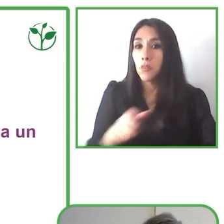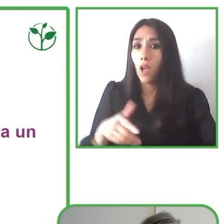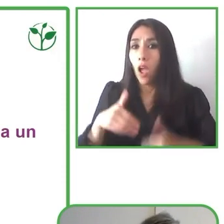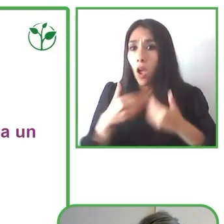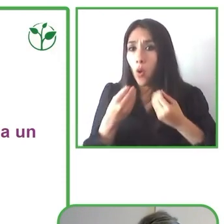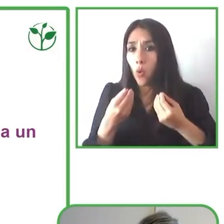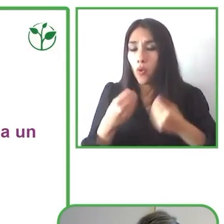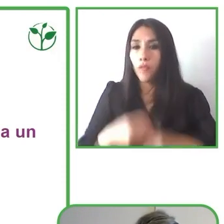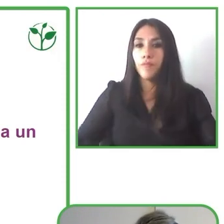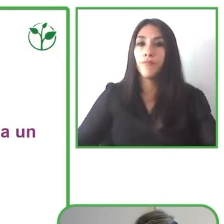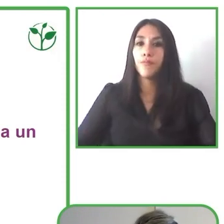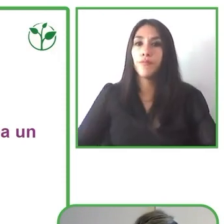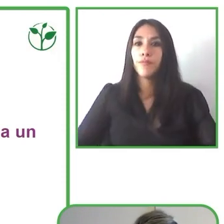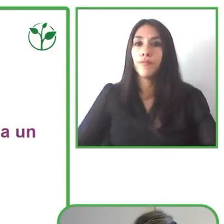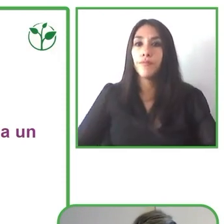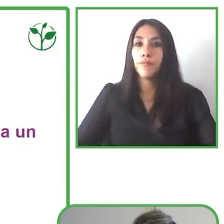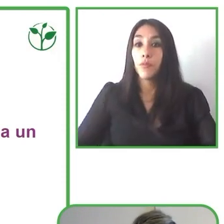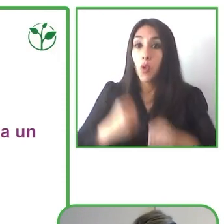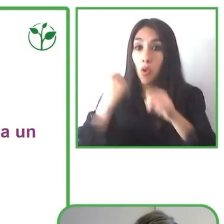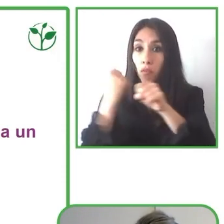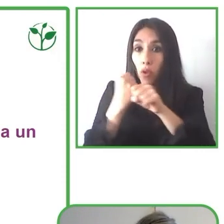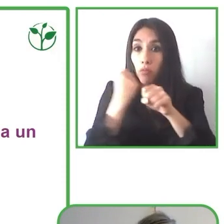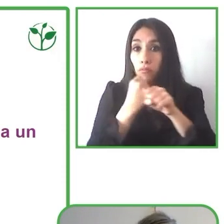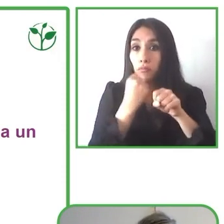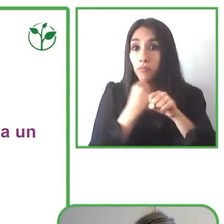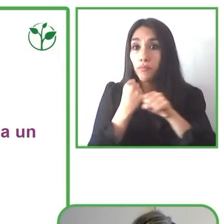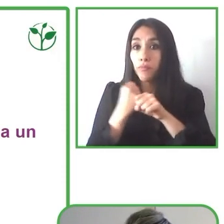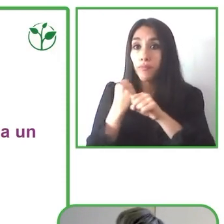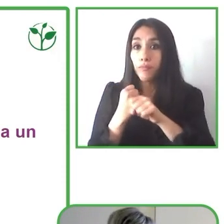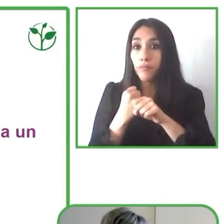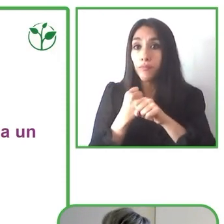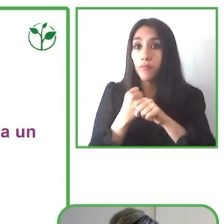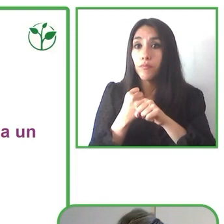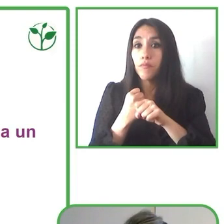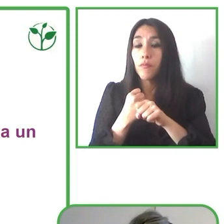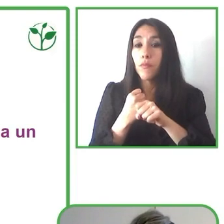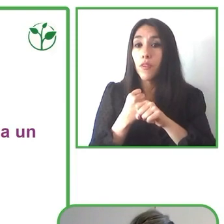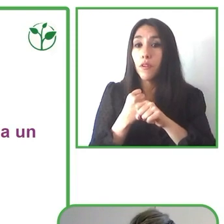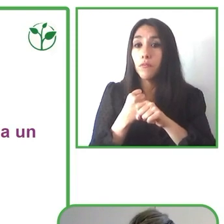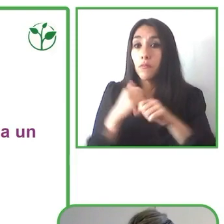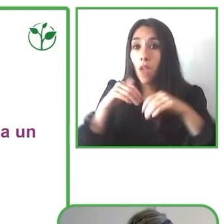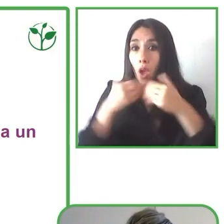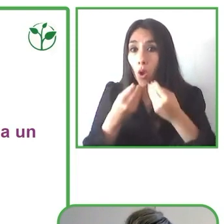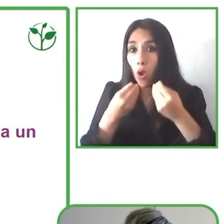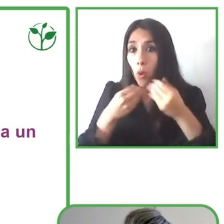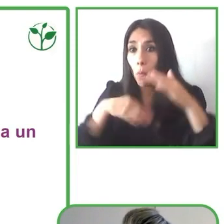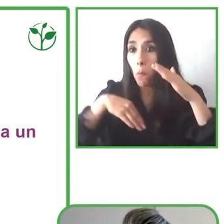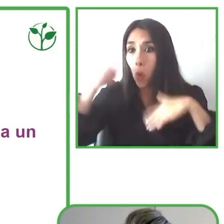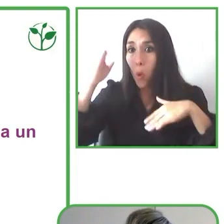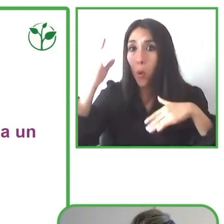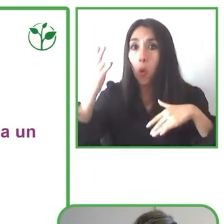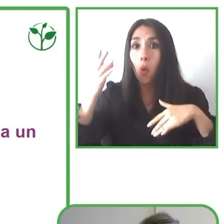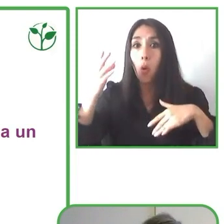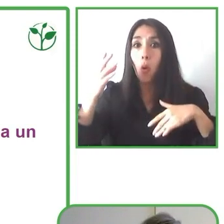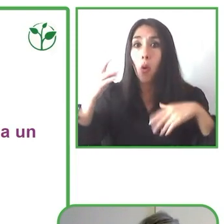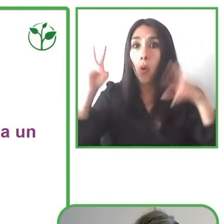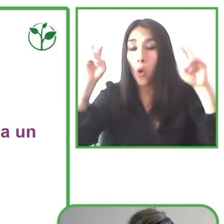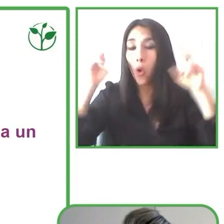trabaja, sigue trabajando para que el mayor legado de la pandemia sea un mundo digital